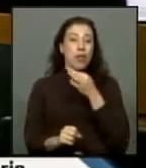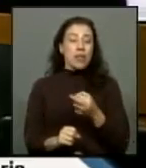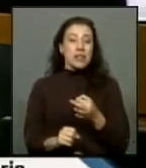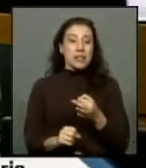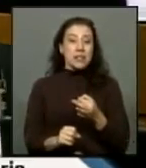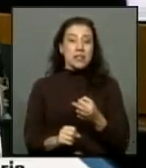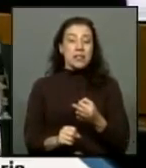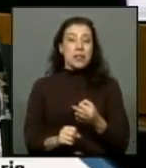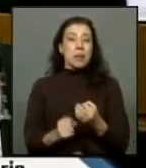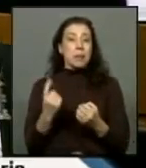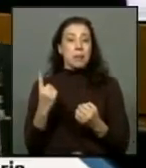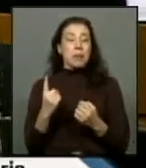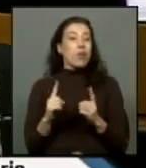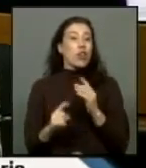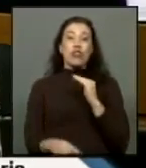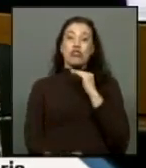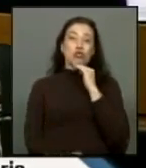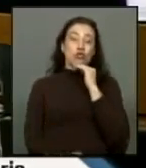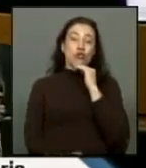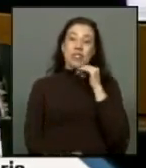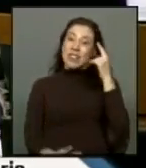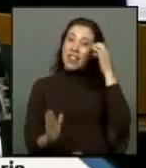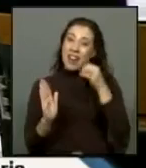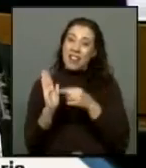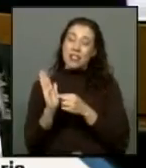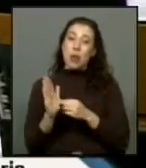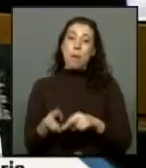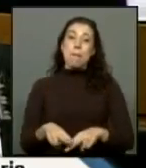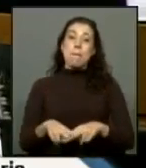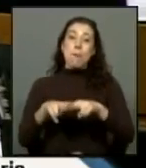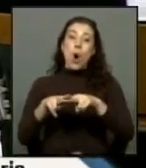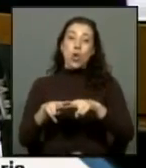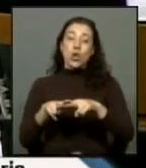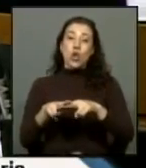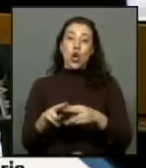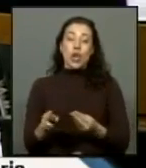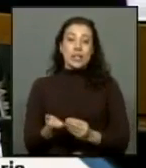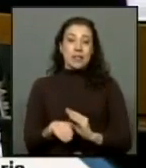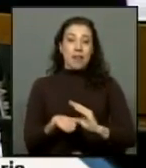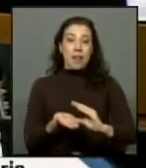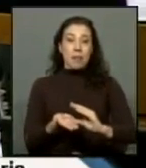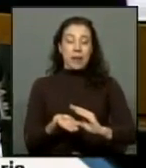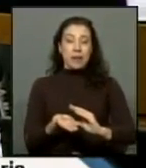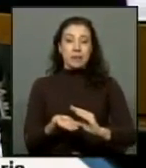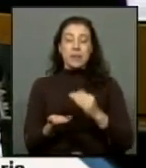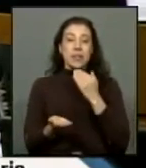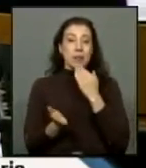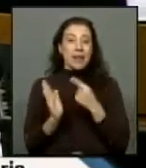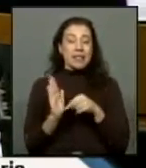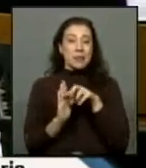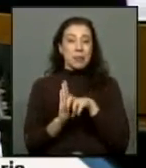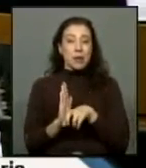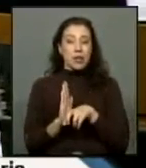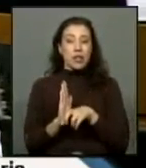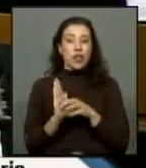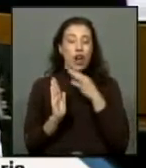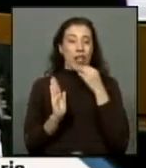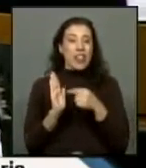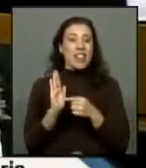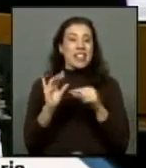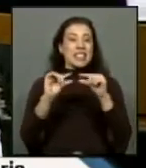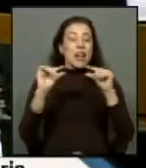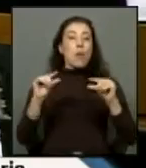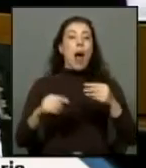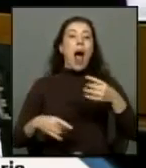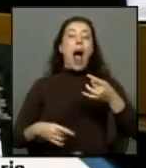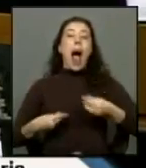señalar por un lado la insuficiencia de la medida y del monto establecido y el que esta iniciativa lo señale en su título como un